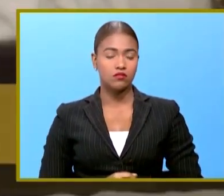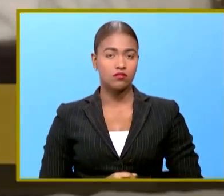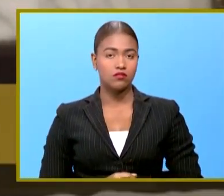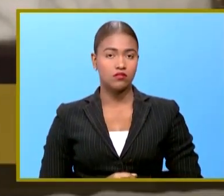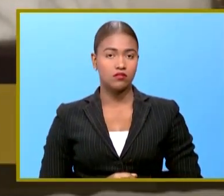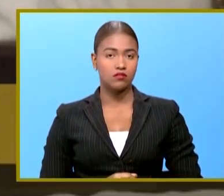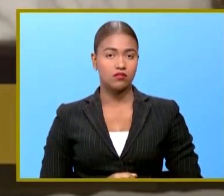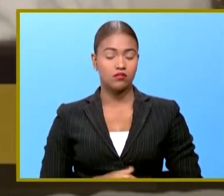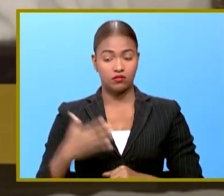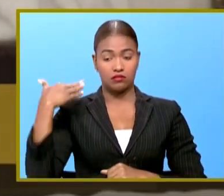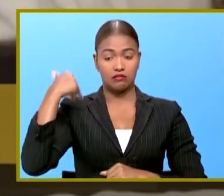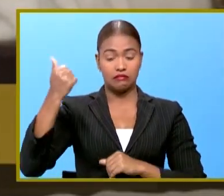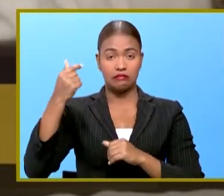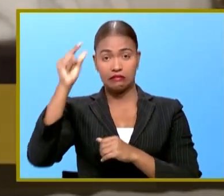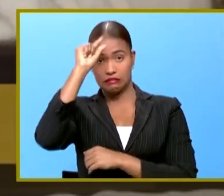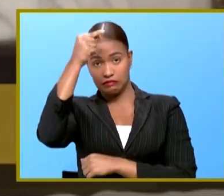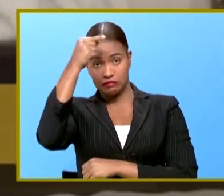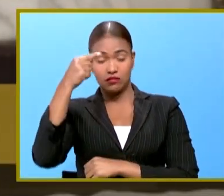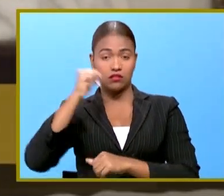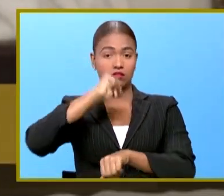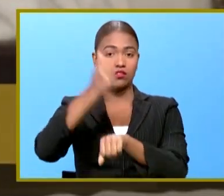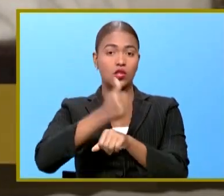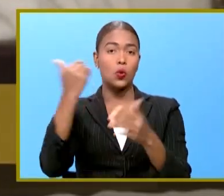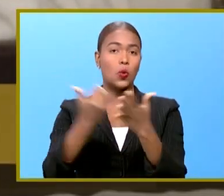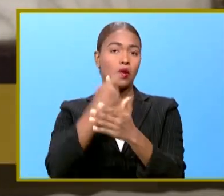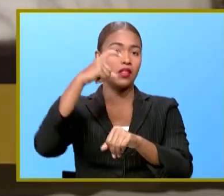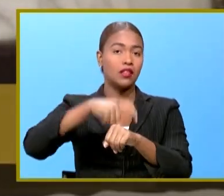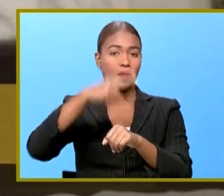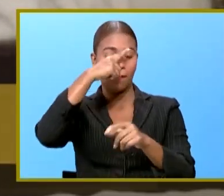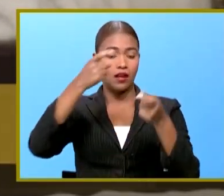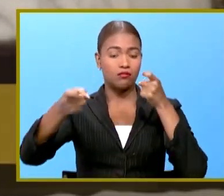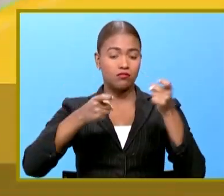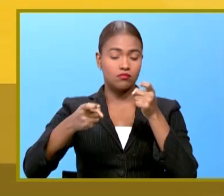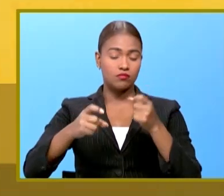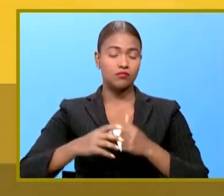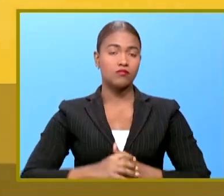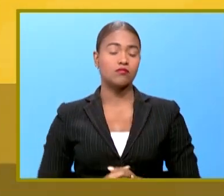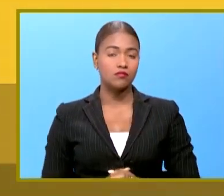El jefe de estado impone nuevo estilo de gobernar.